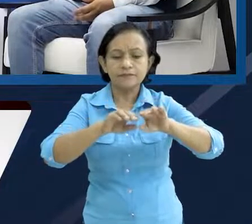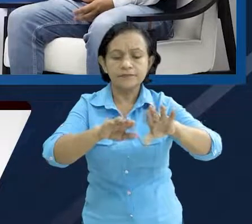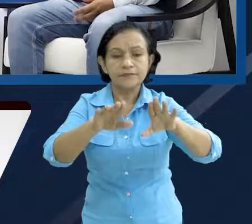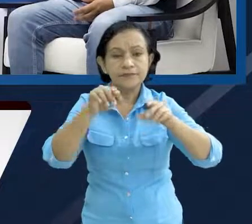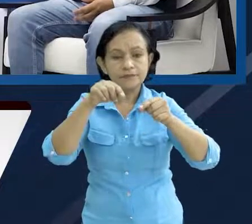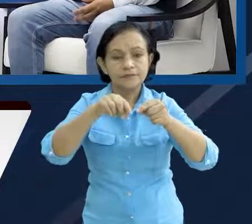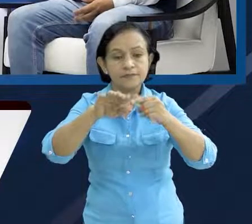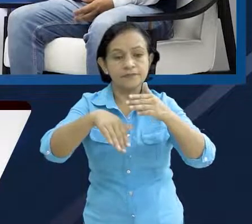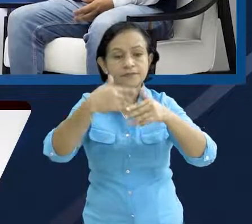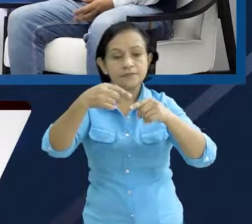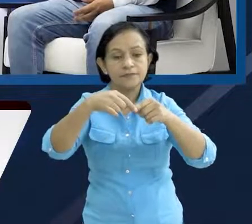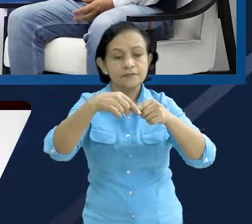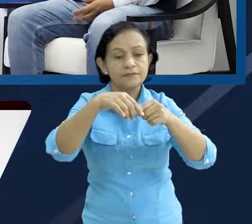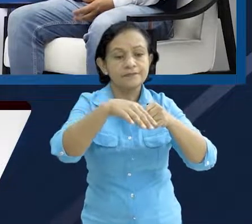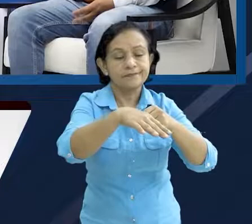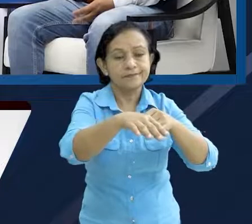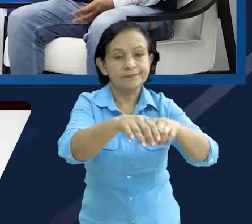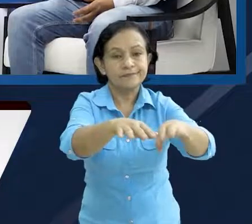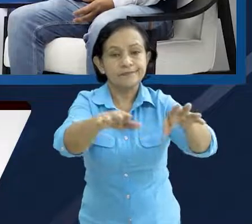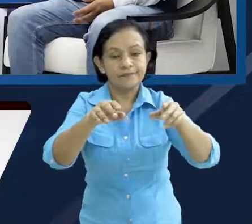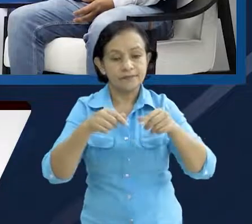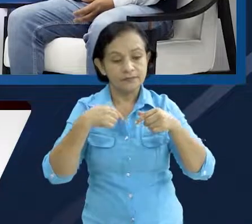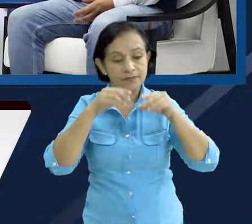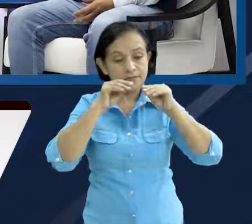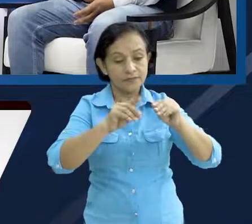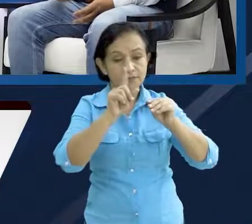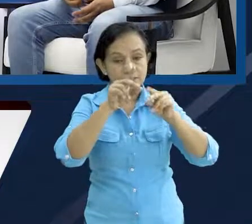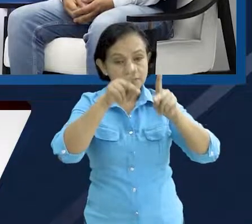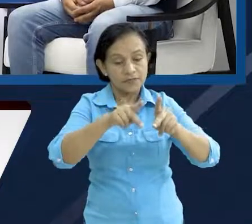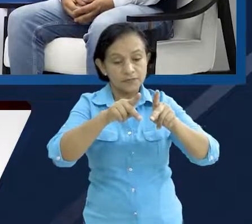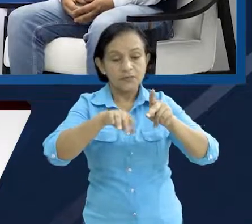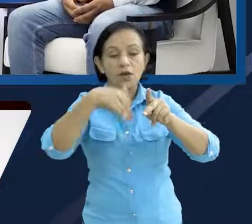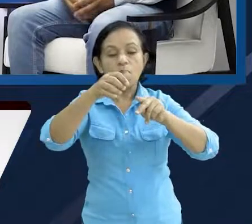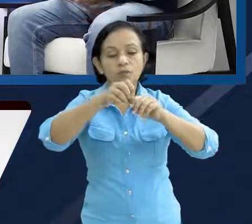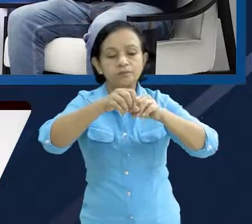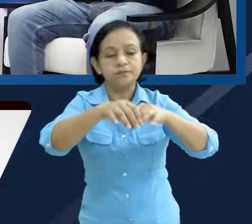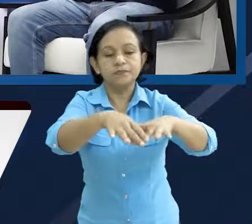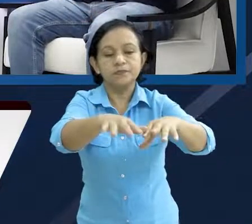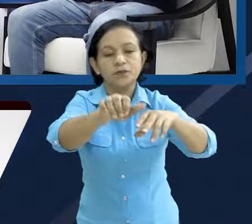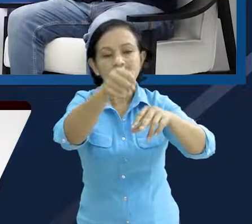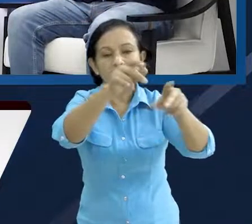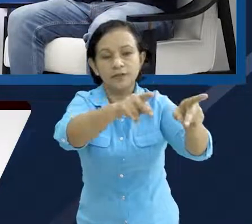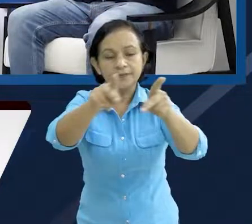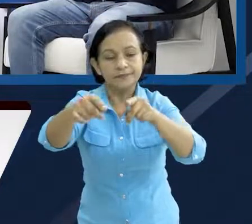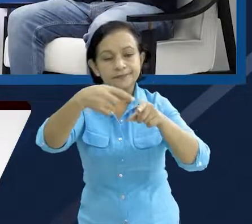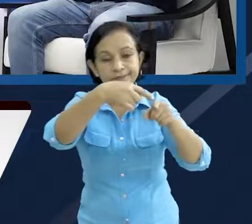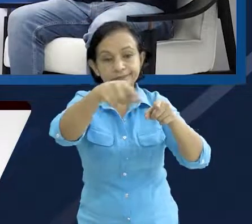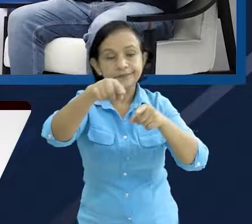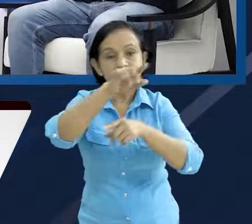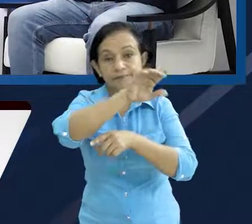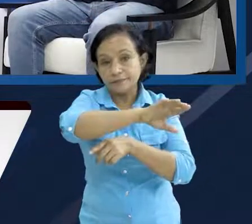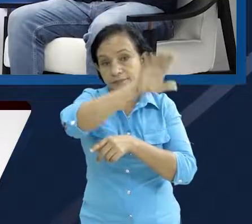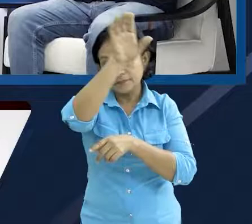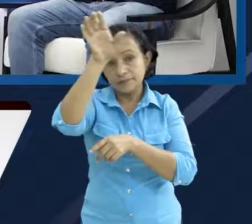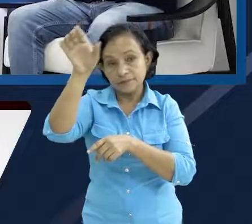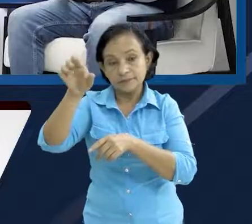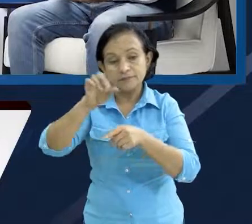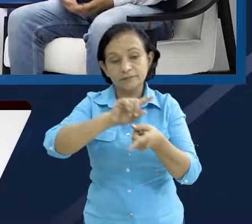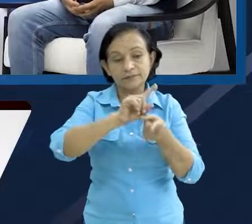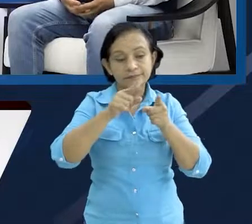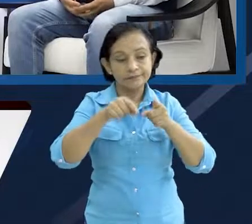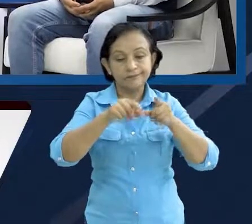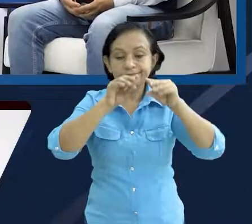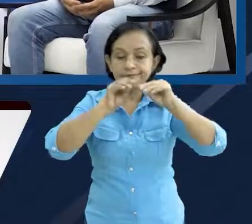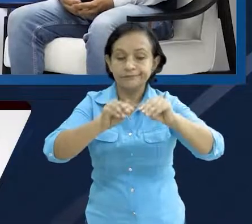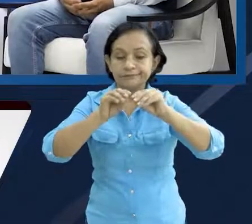pero hay un efecto rebote, un efecto cascada, donde después los departamentos transfieren